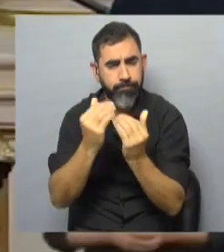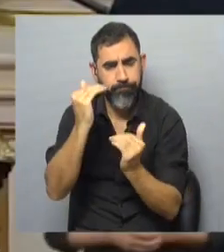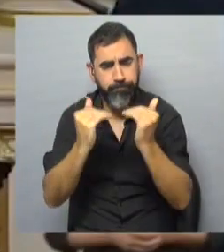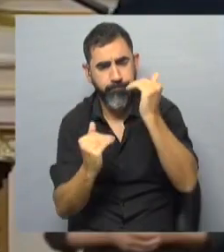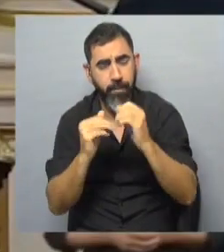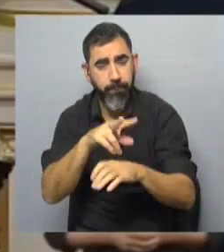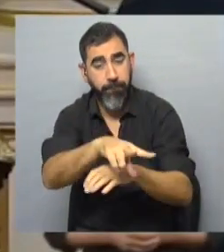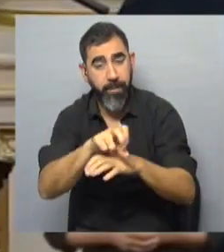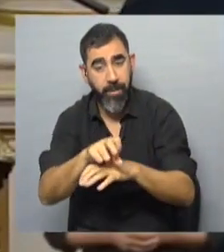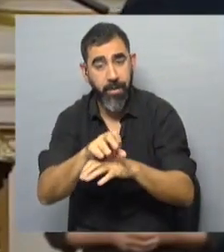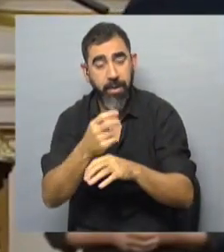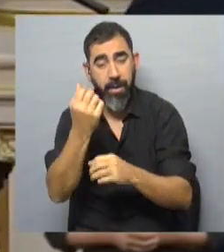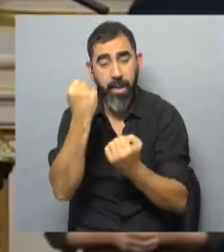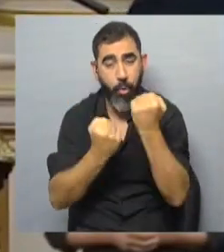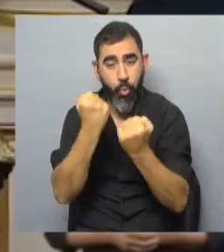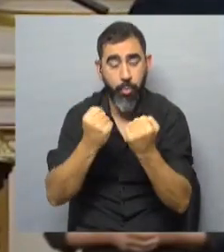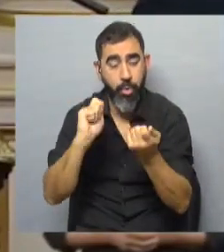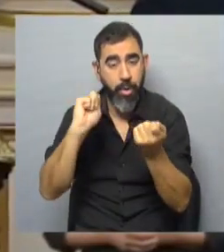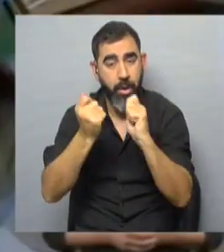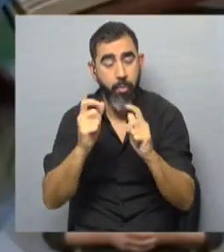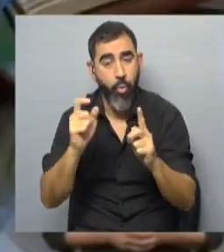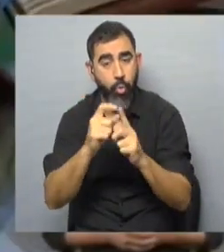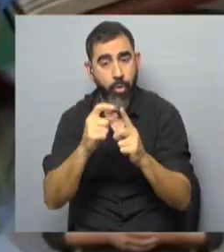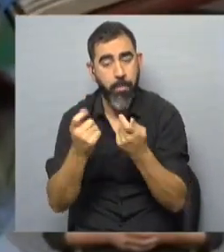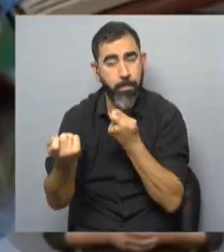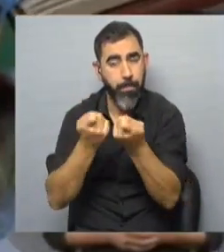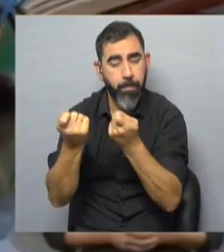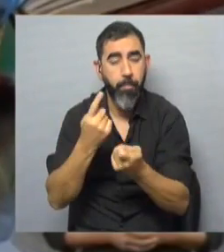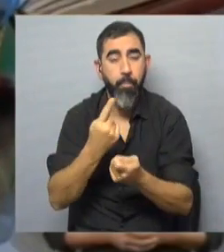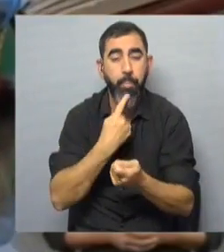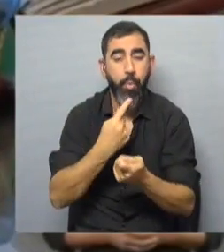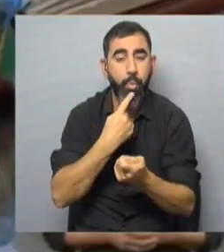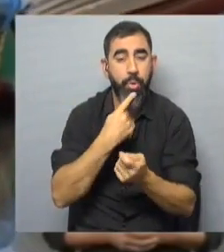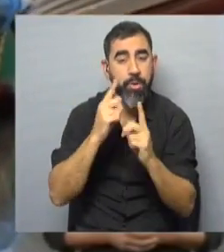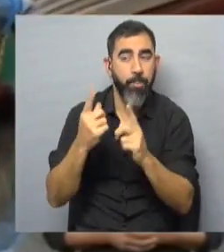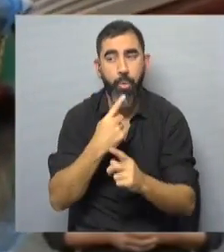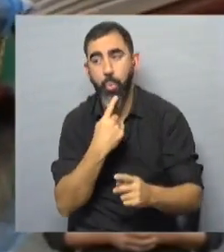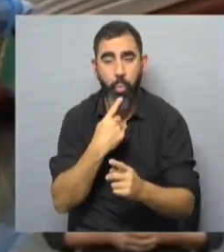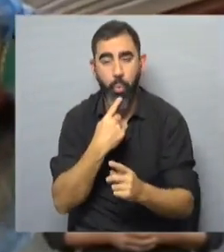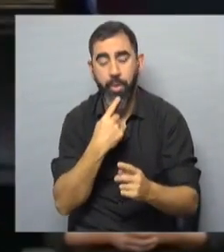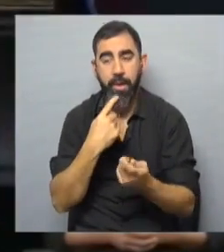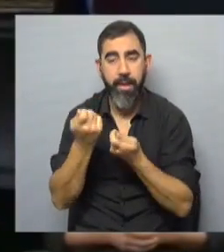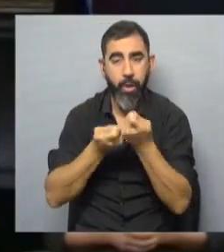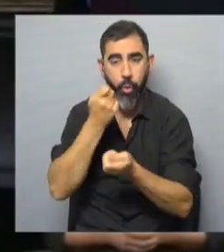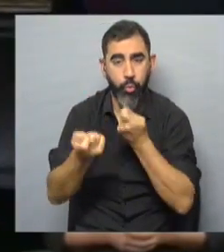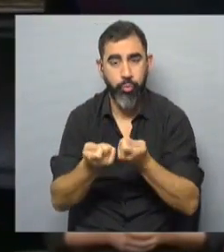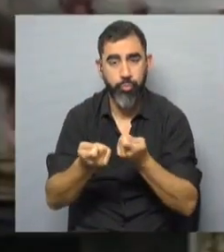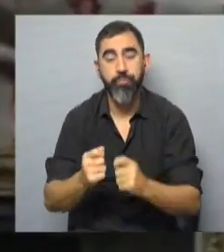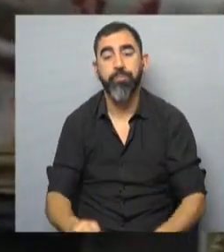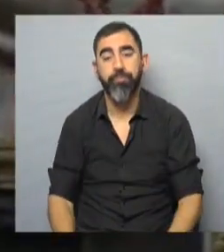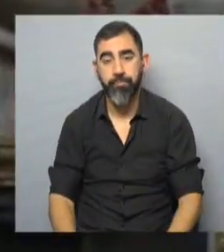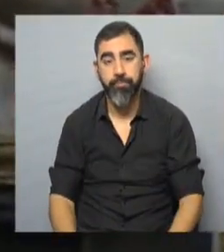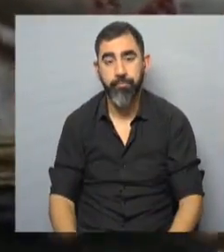materia fiscal, monetaria y cambiaria y tensiones políticas que alimentan la incertidumbre en los mercados y en el empresariado.